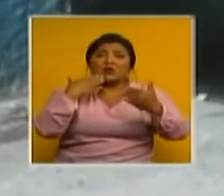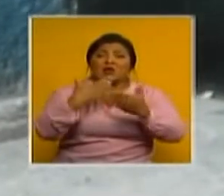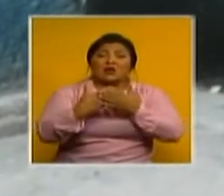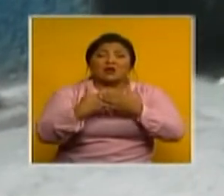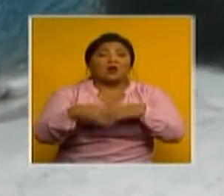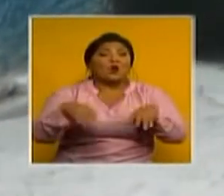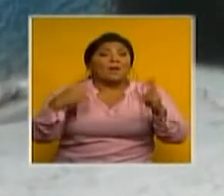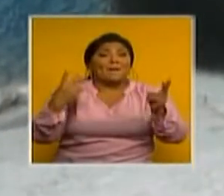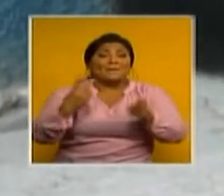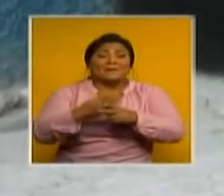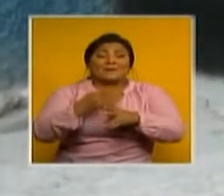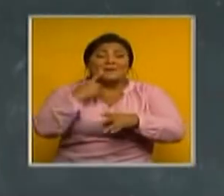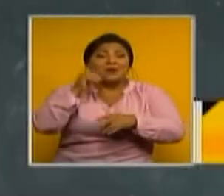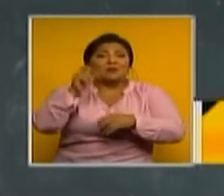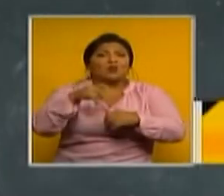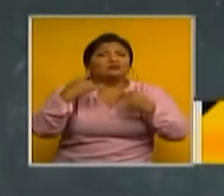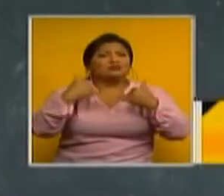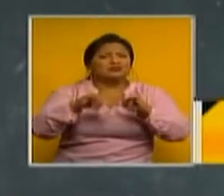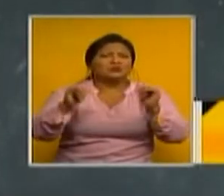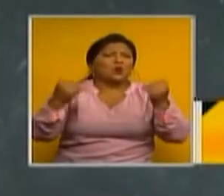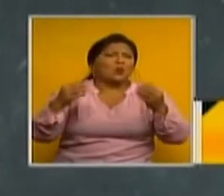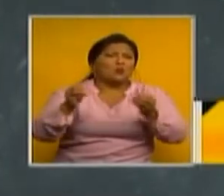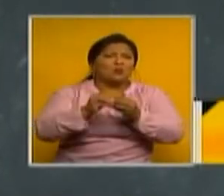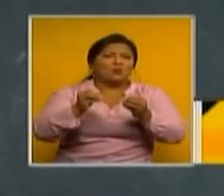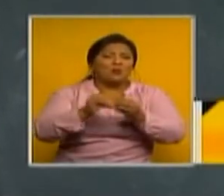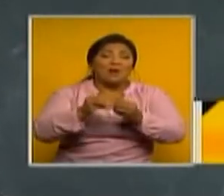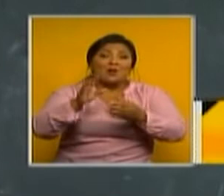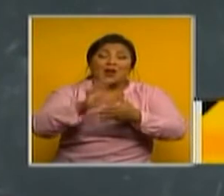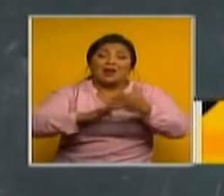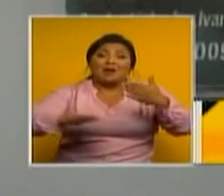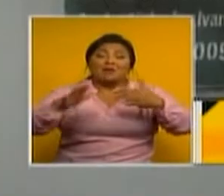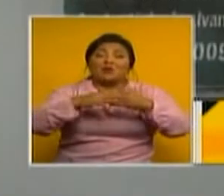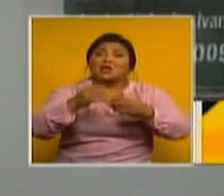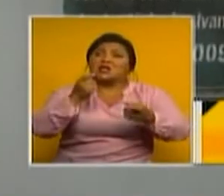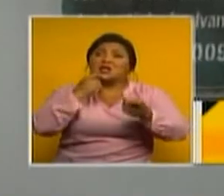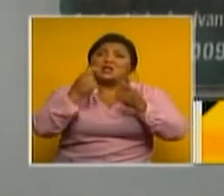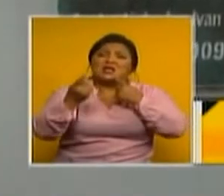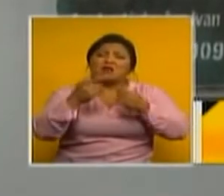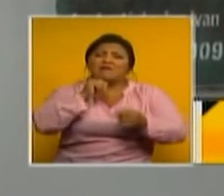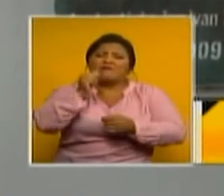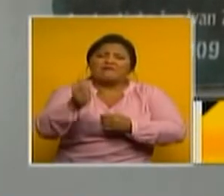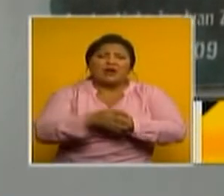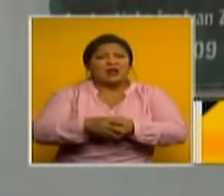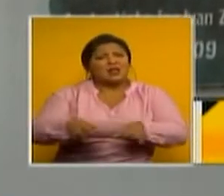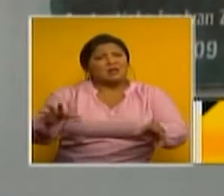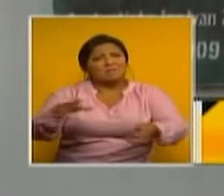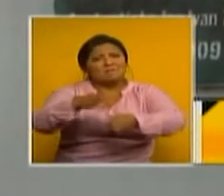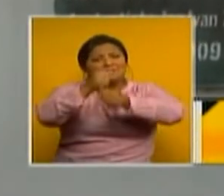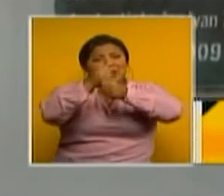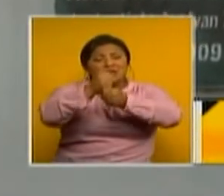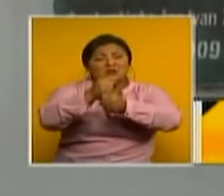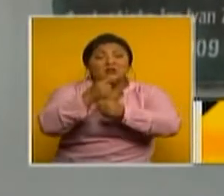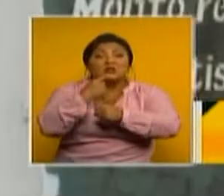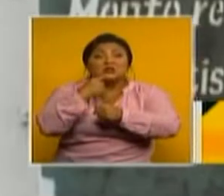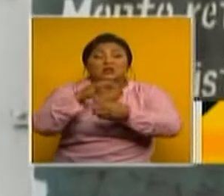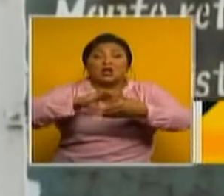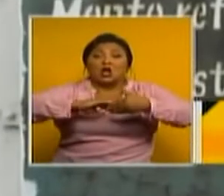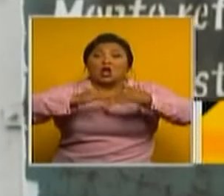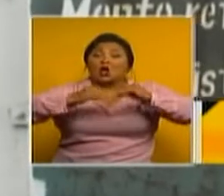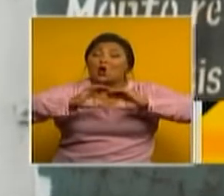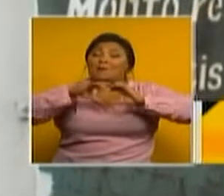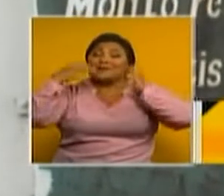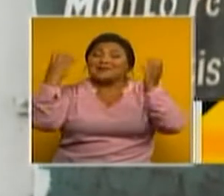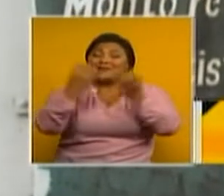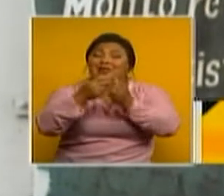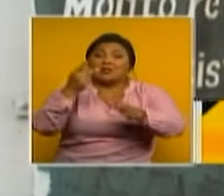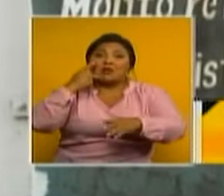delincuencia no se detiene en este sector y la población se queja por la falta de seguridad según el comité de padres de